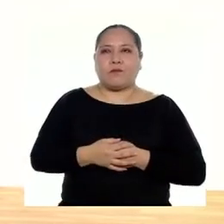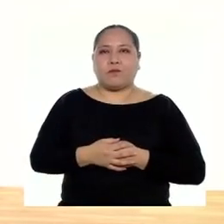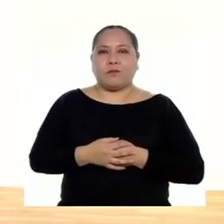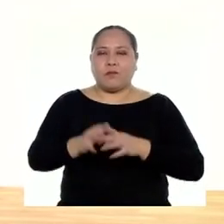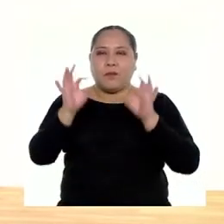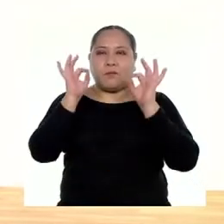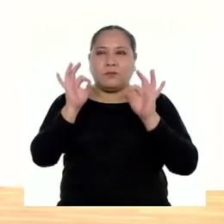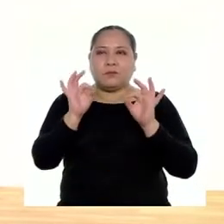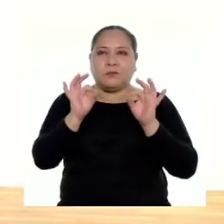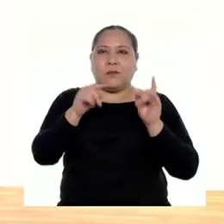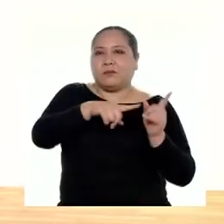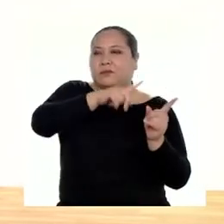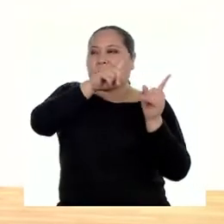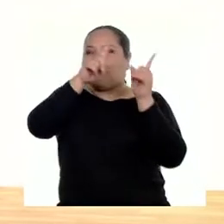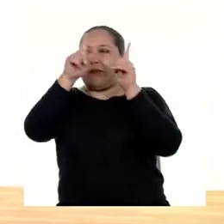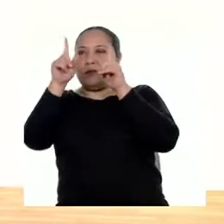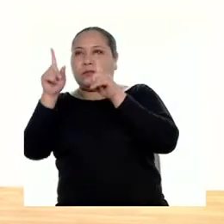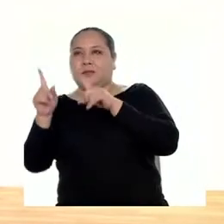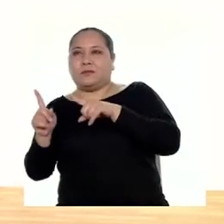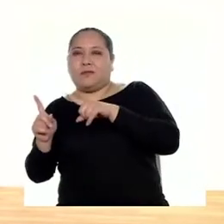Eso. Puedo regresar.